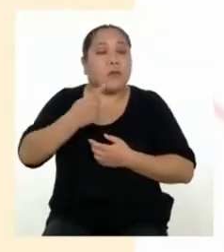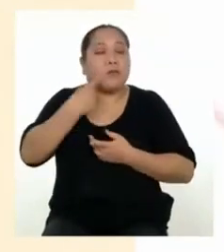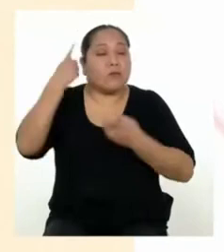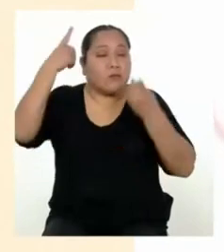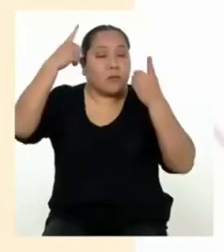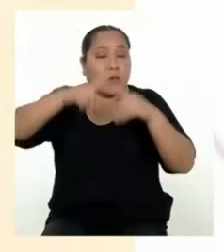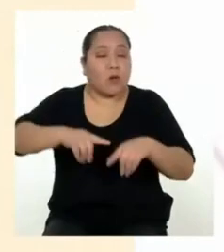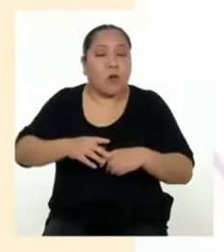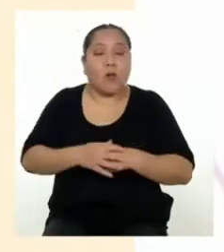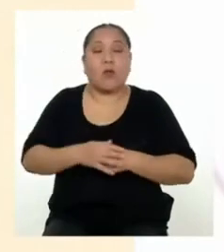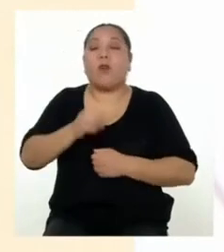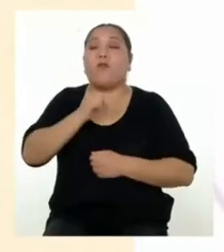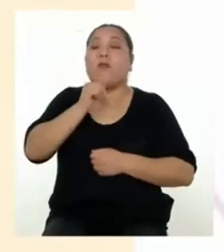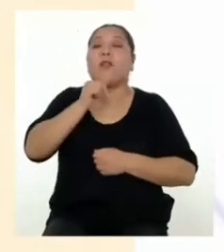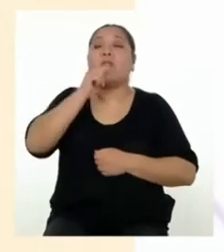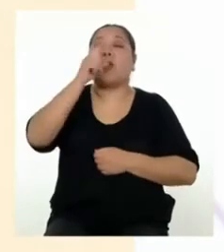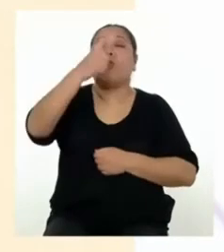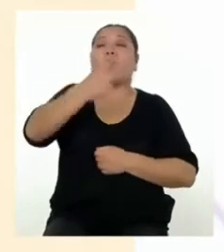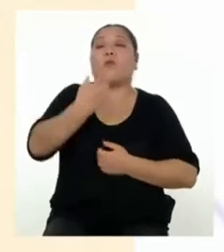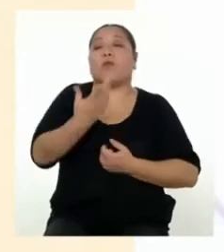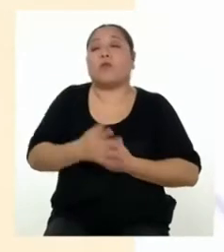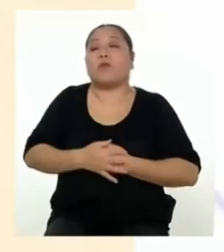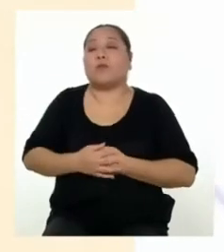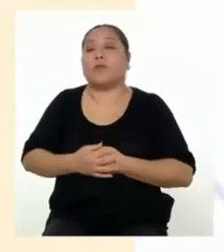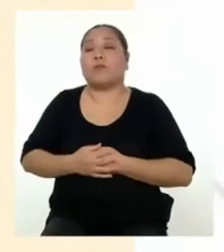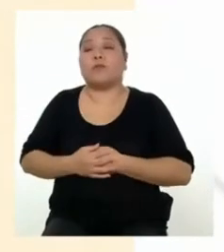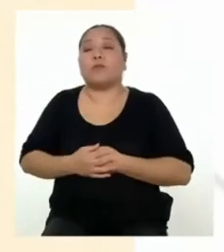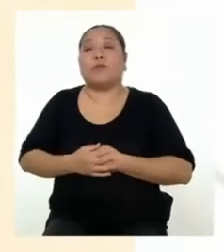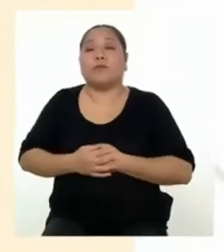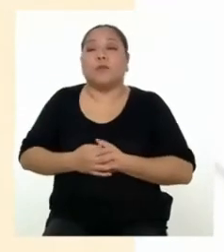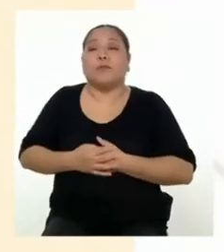concepto, solo nos falta uno más.